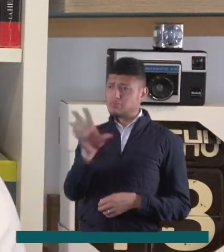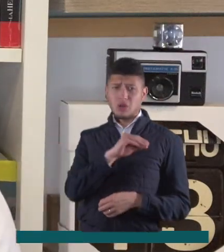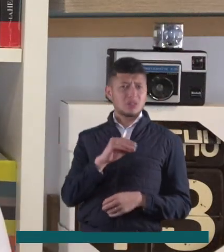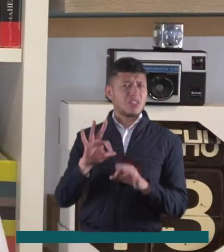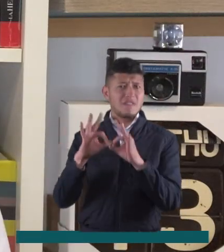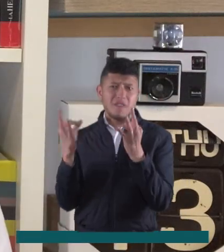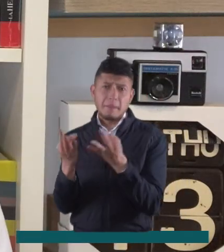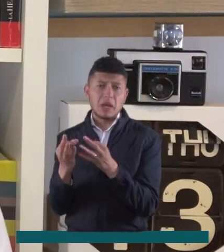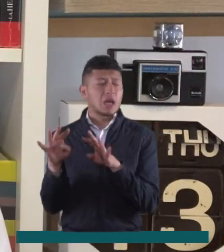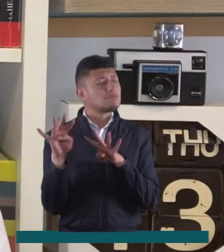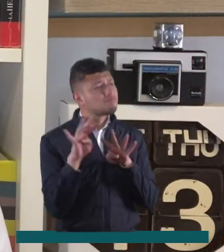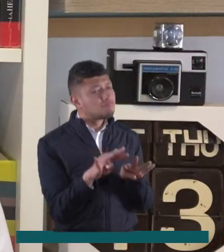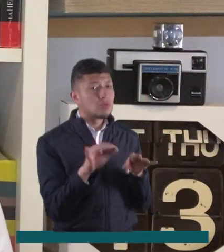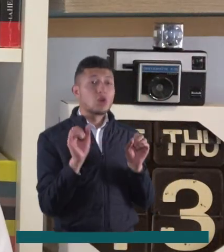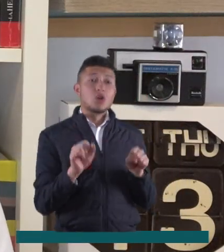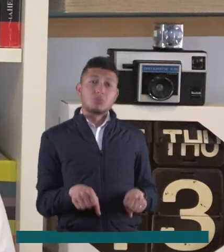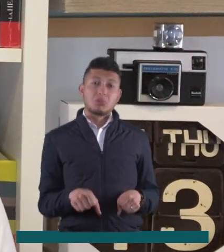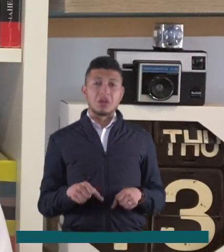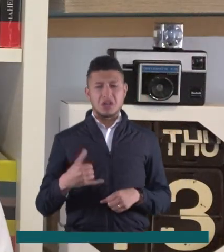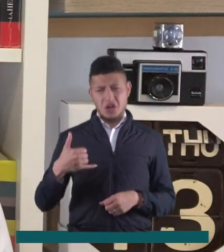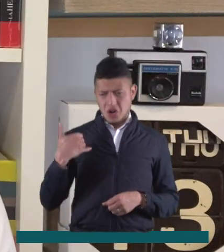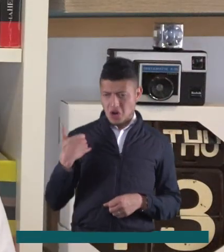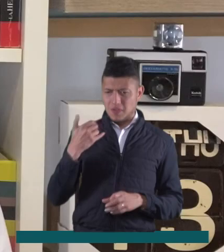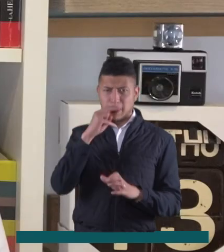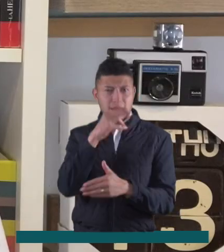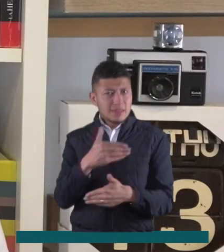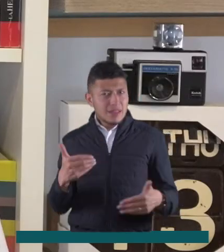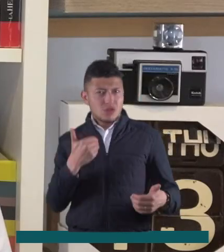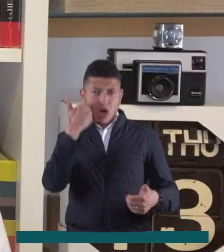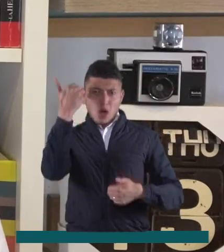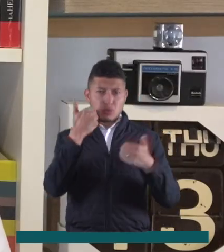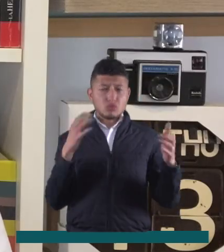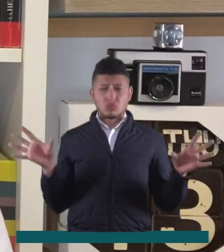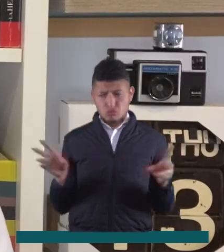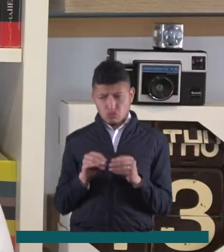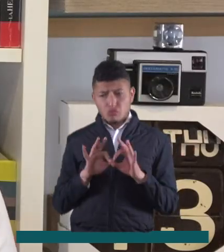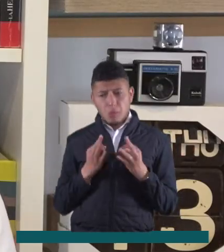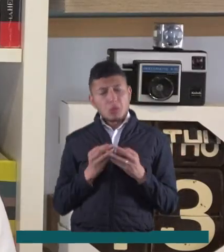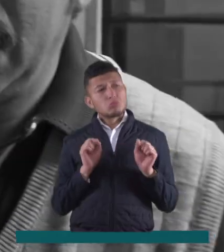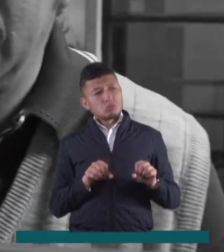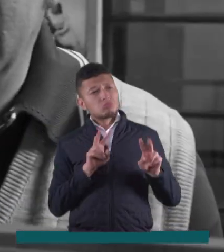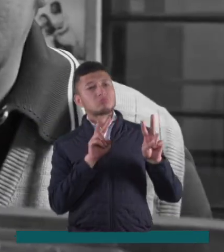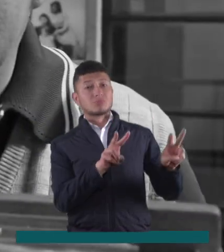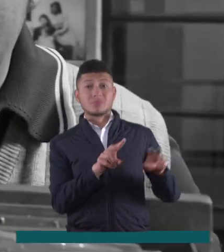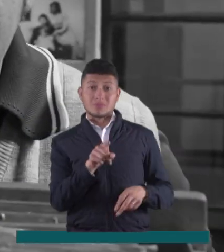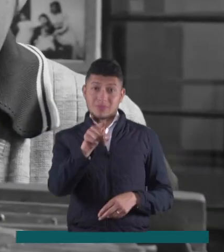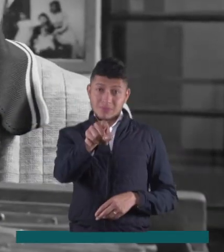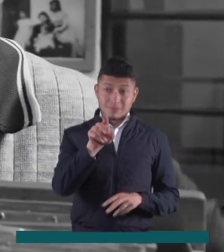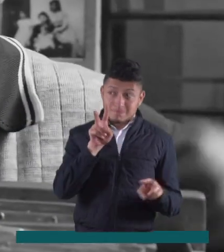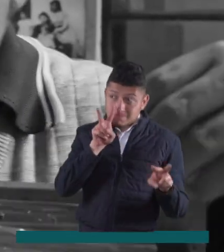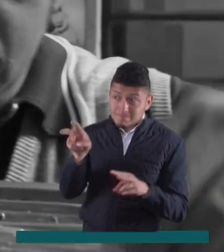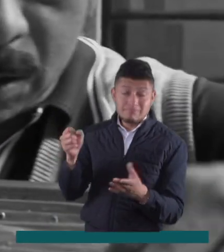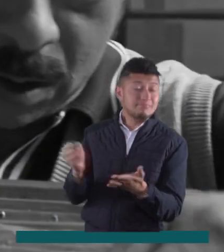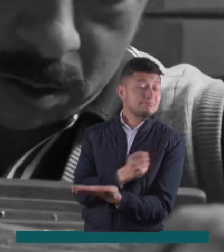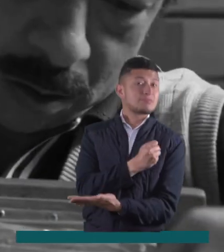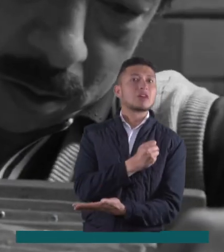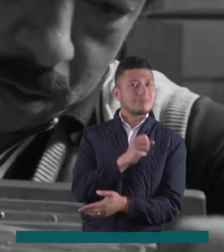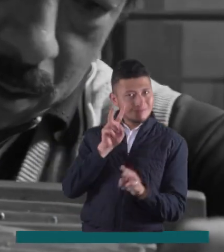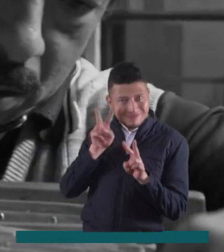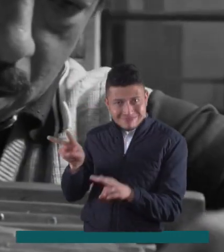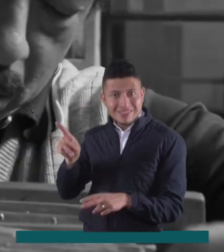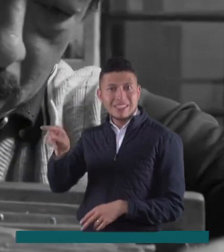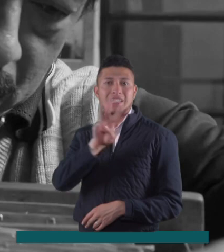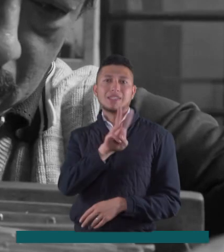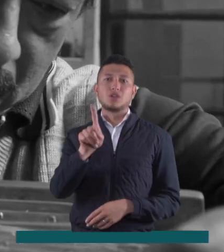todos, todos reunidos. Es muy bonito, jóvenes, niños, adultos, todos. No se pierda la verdad revelada a partir